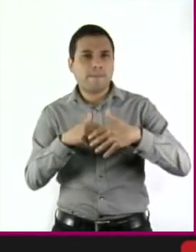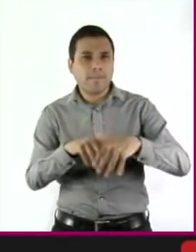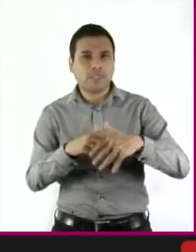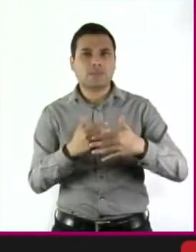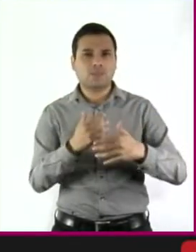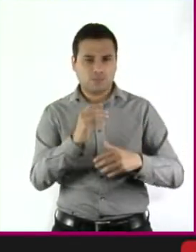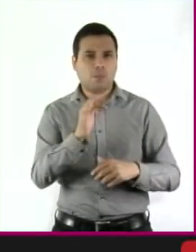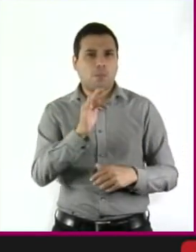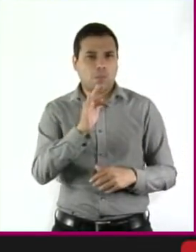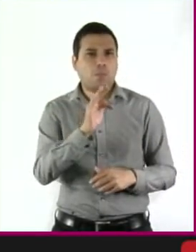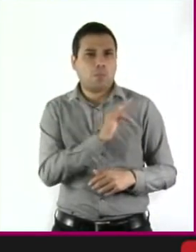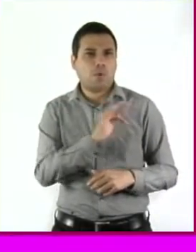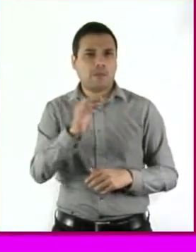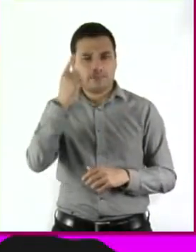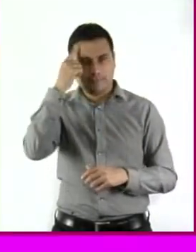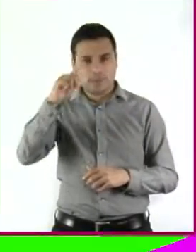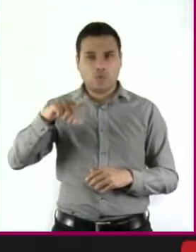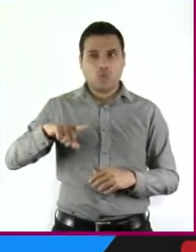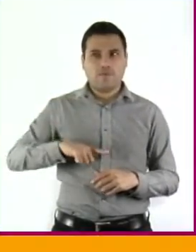maneras de resistencia civil.